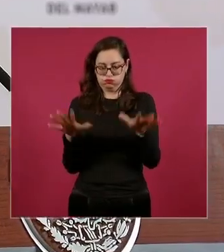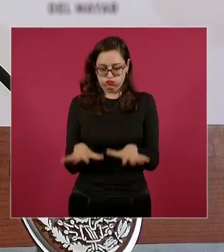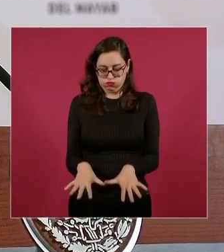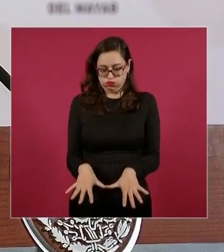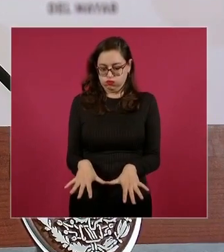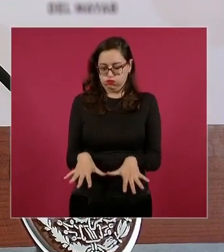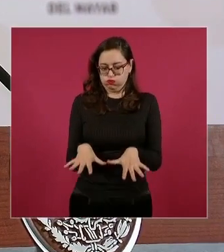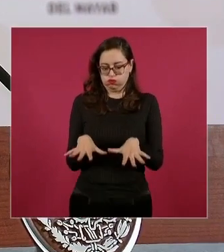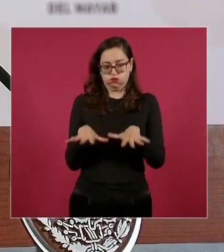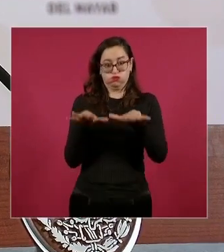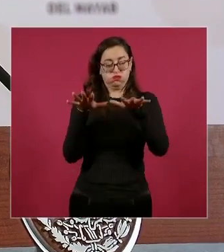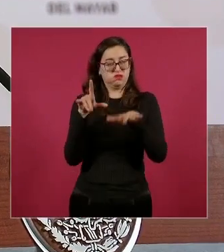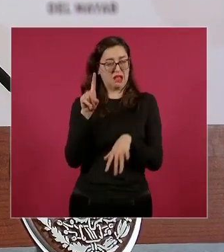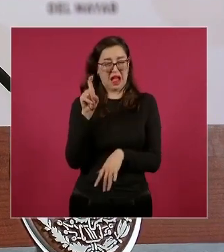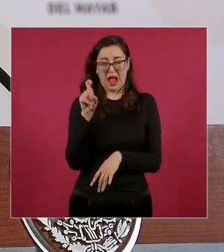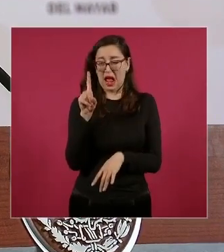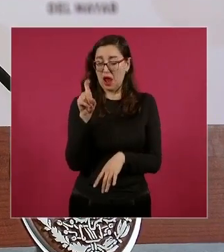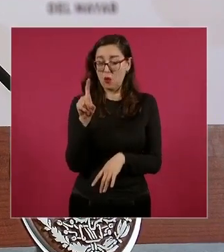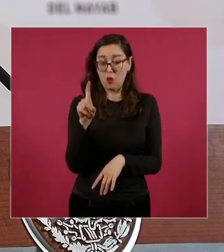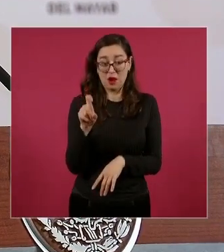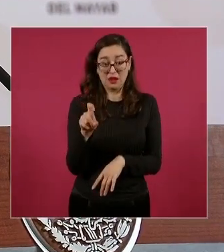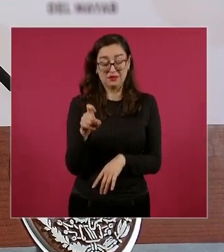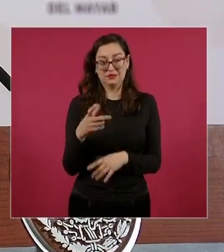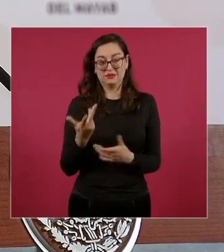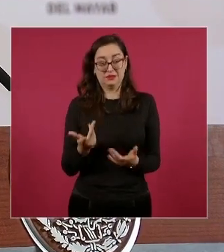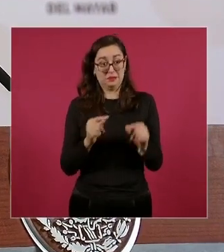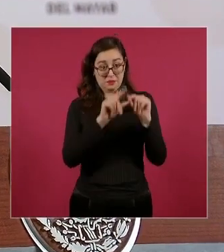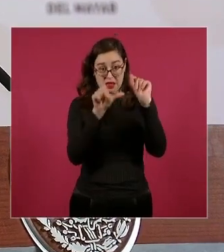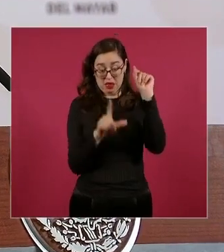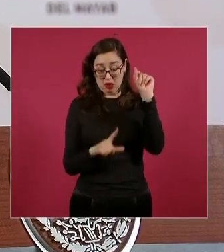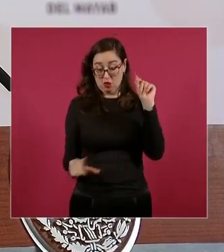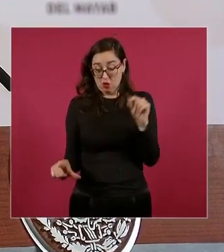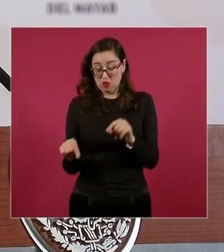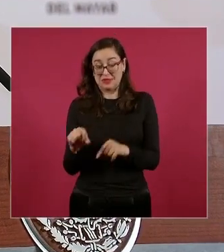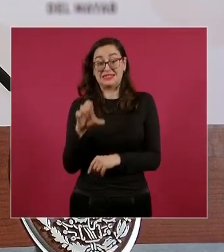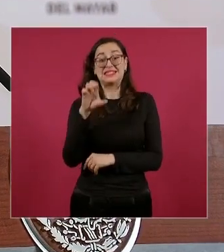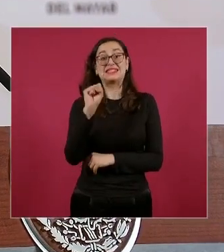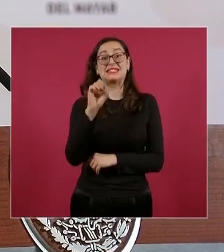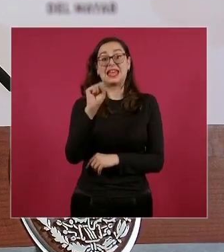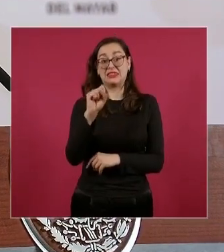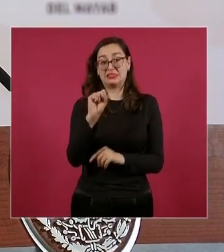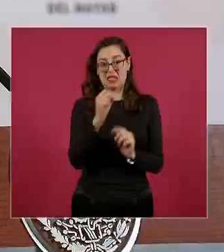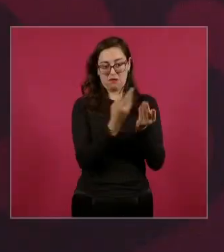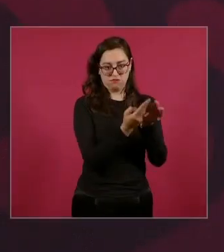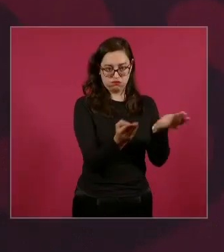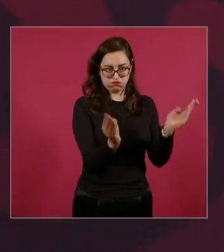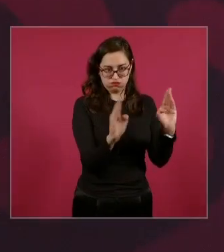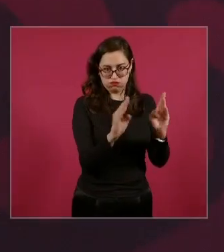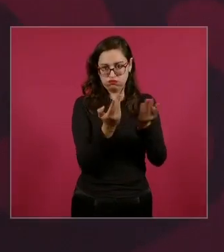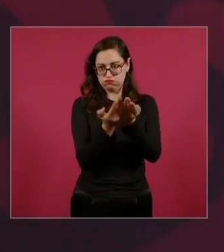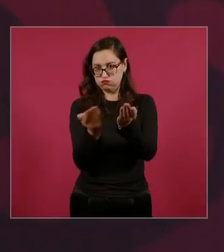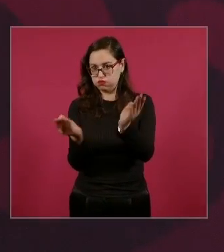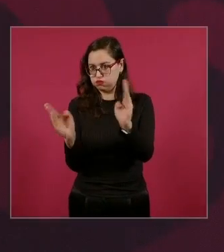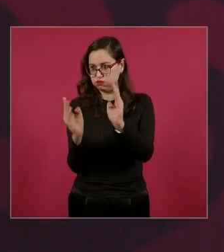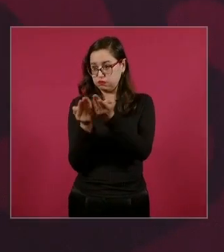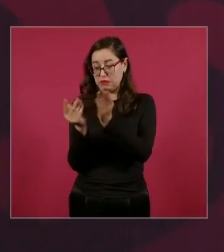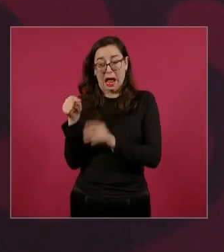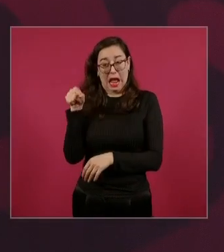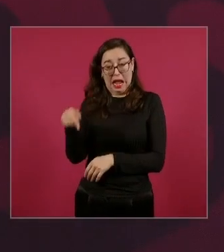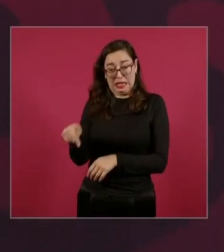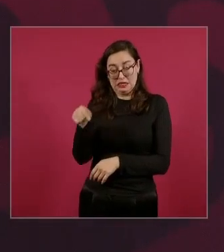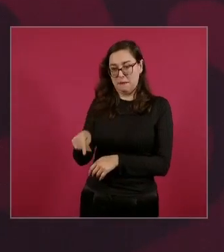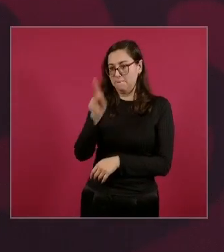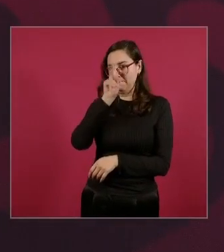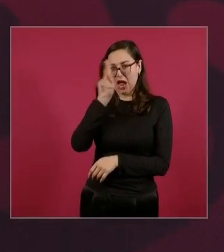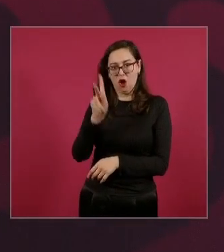de todas las 60 presas que hay en el país. Bueno, pues ahí hay